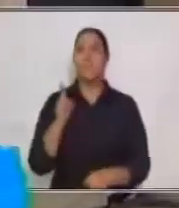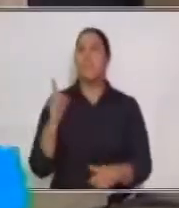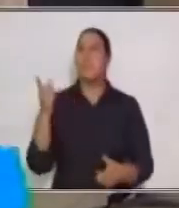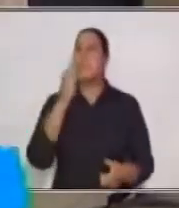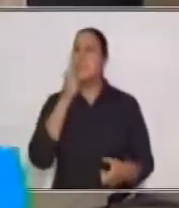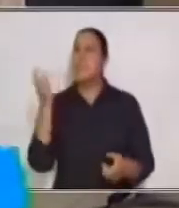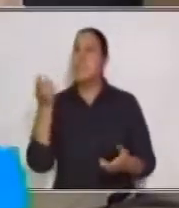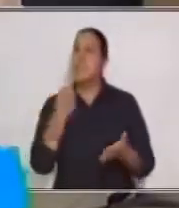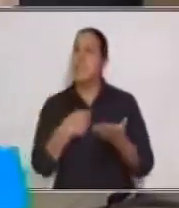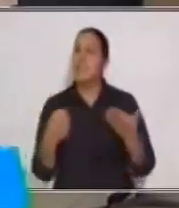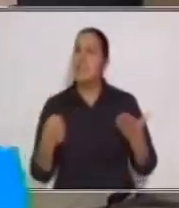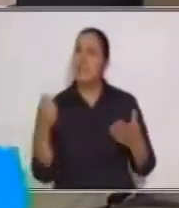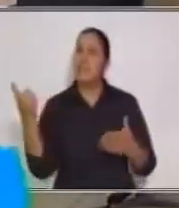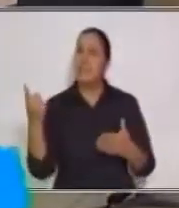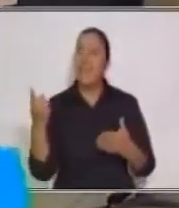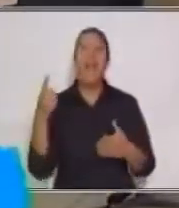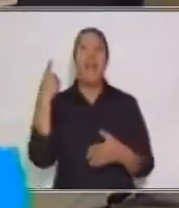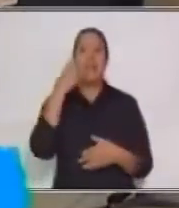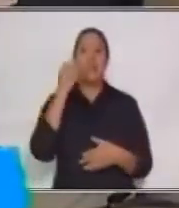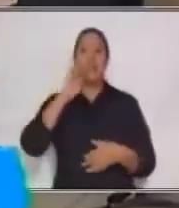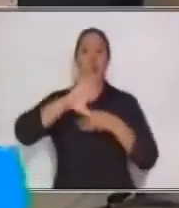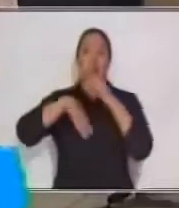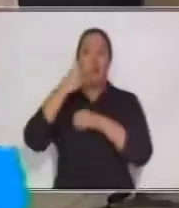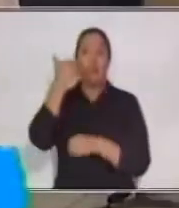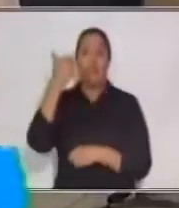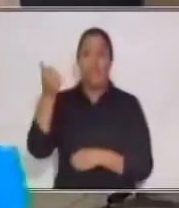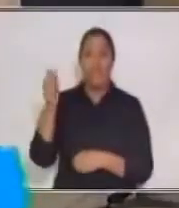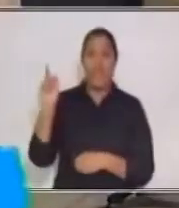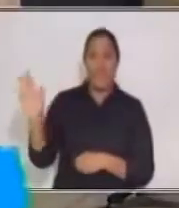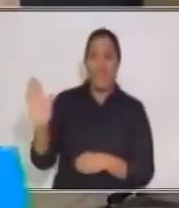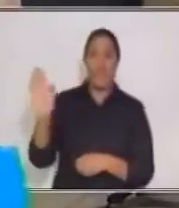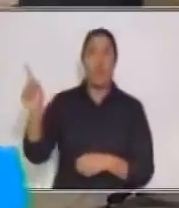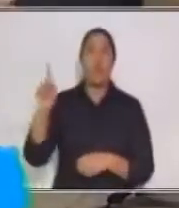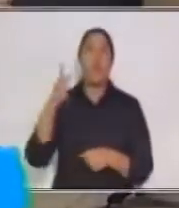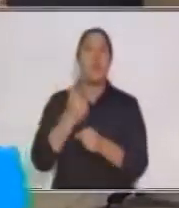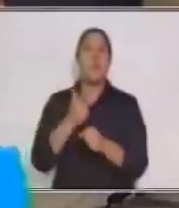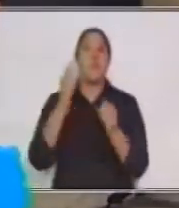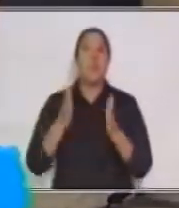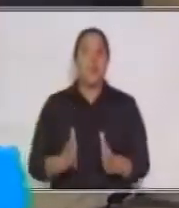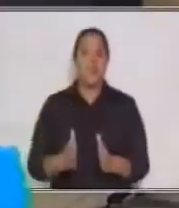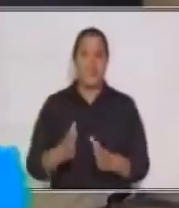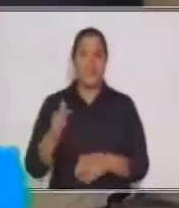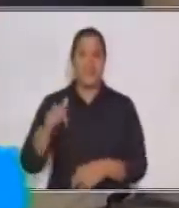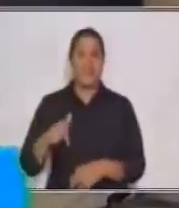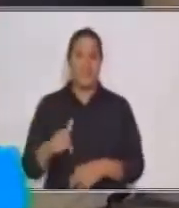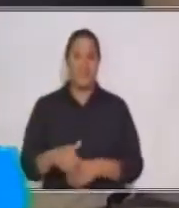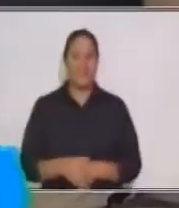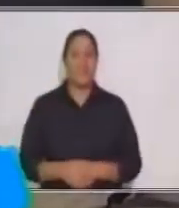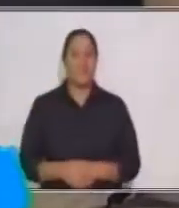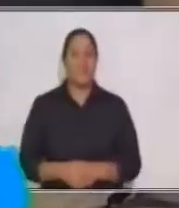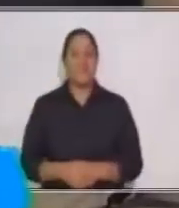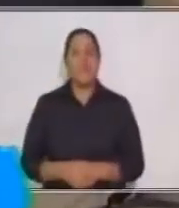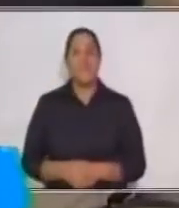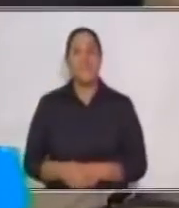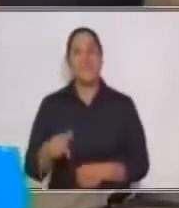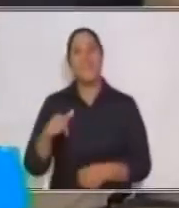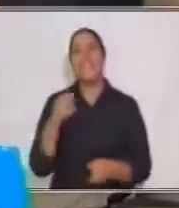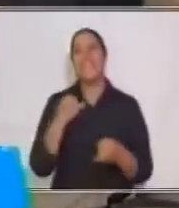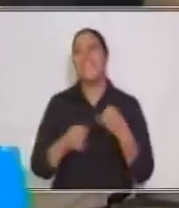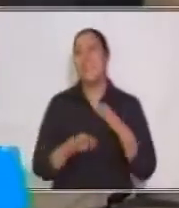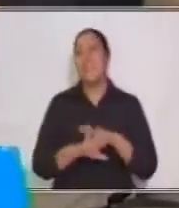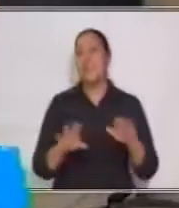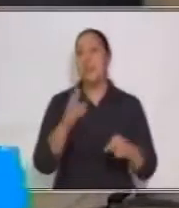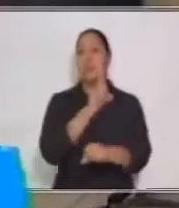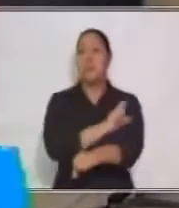cuento es Sofía Sarti, una guatemalteca. Muy bien. Con esto terminamos entonces nuestro cuento.